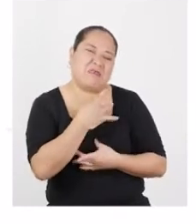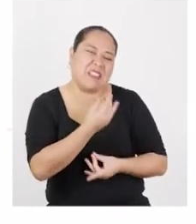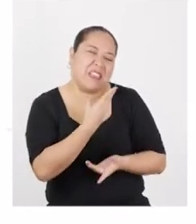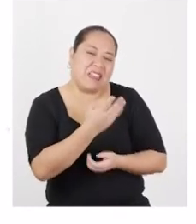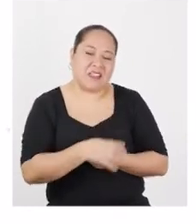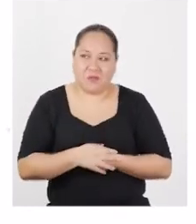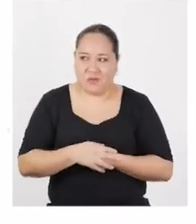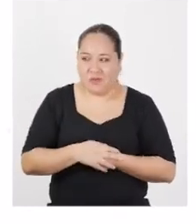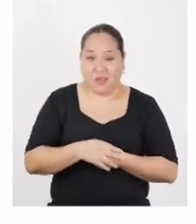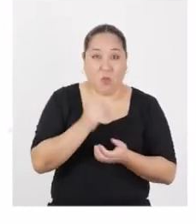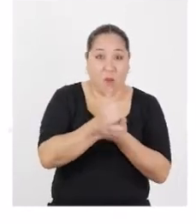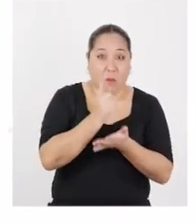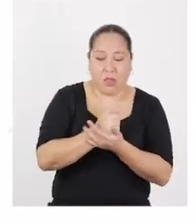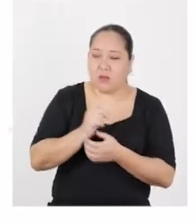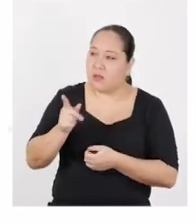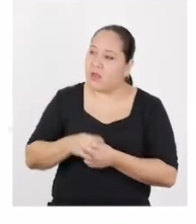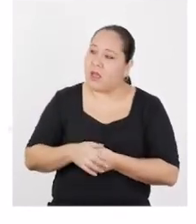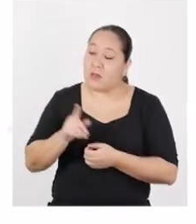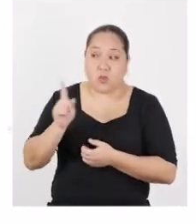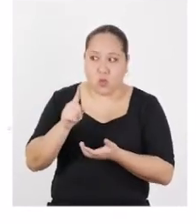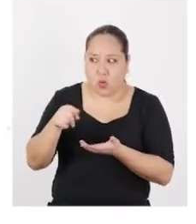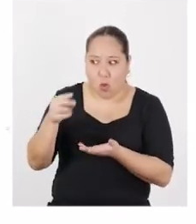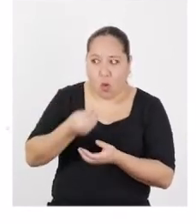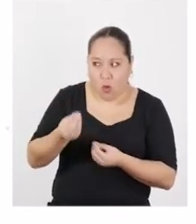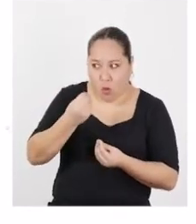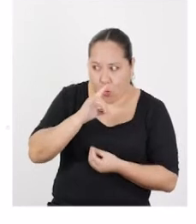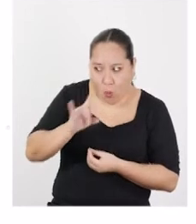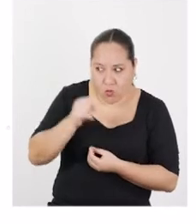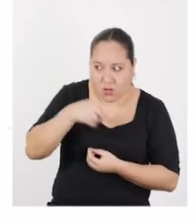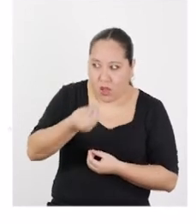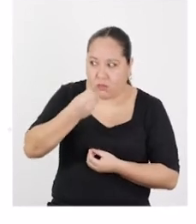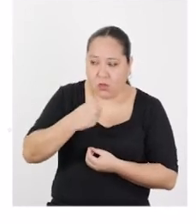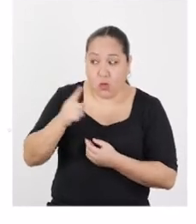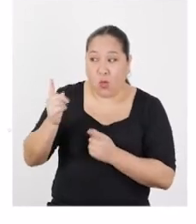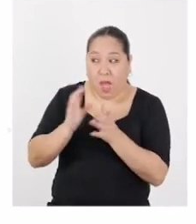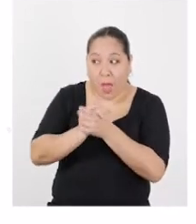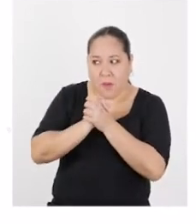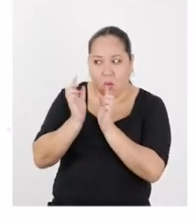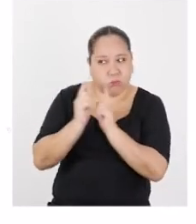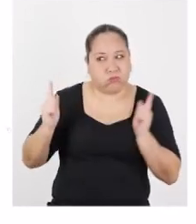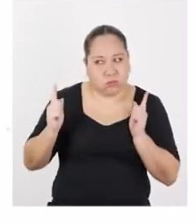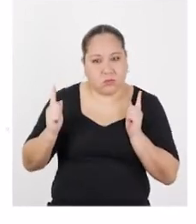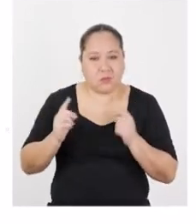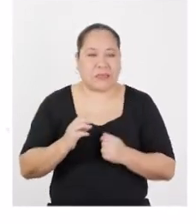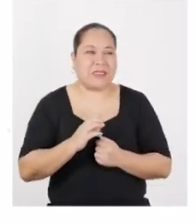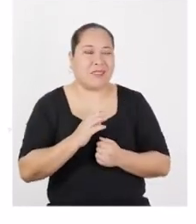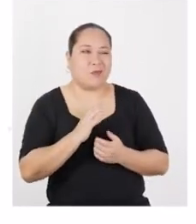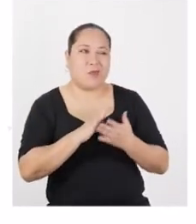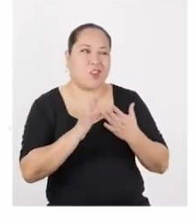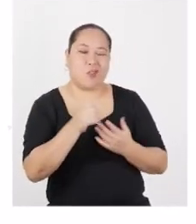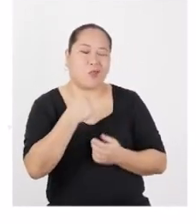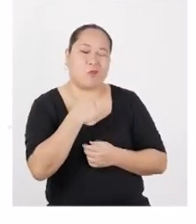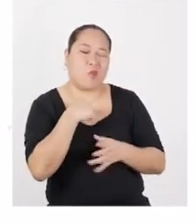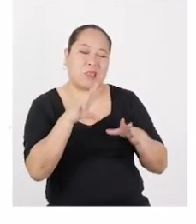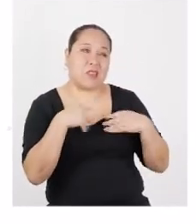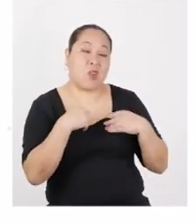interesa. Te puedo amenazar. Si no lo haces, ya no seremos amigos. Perdona, pero